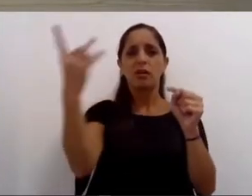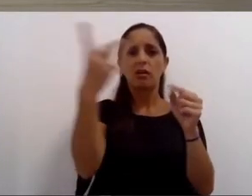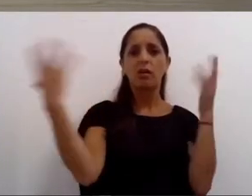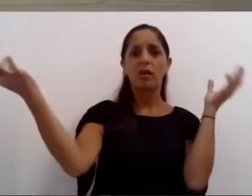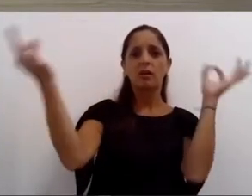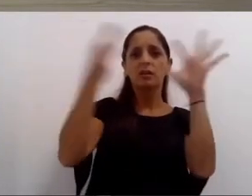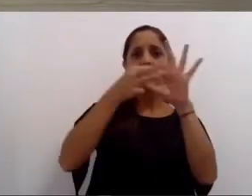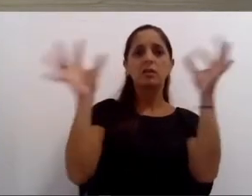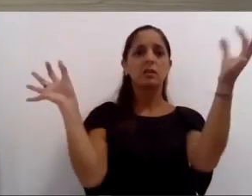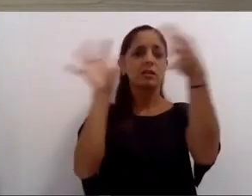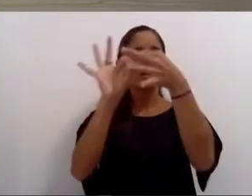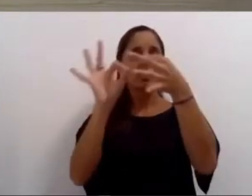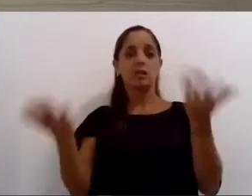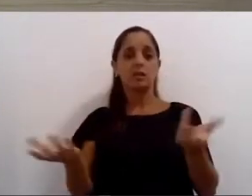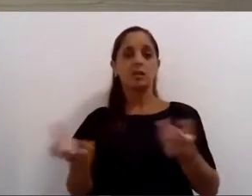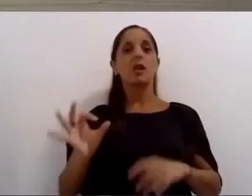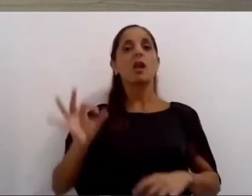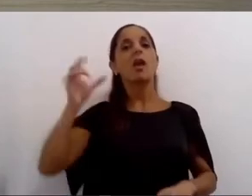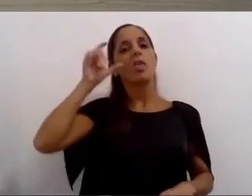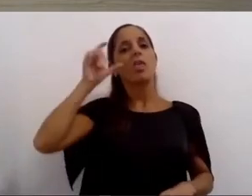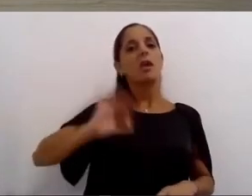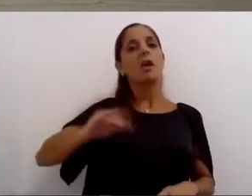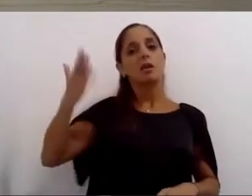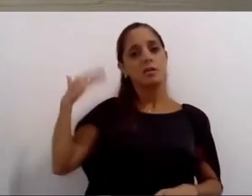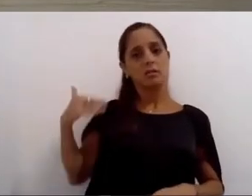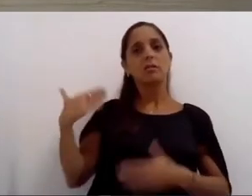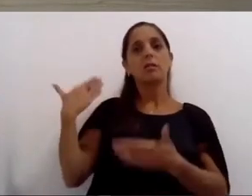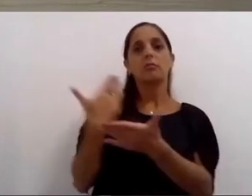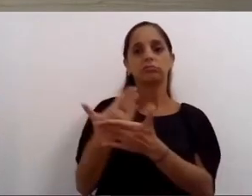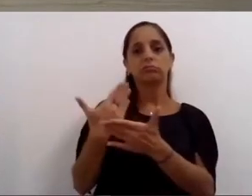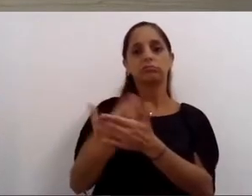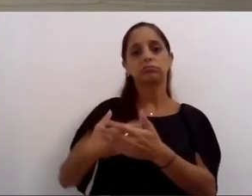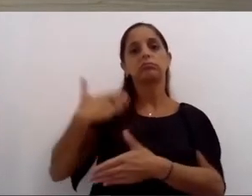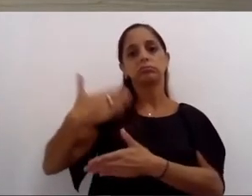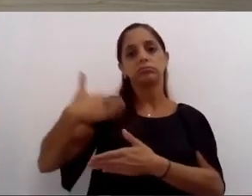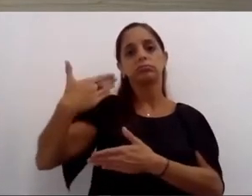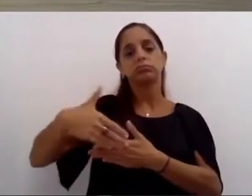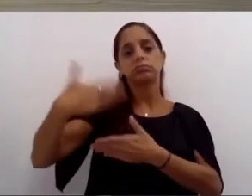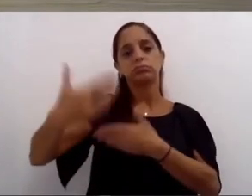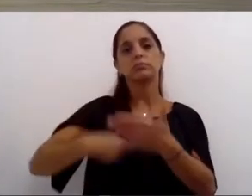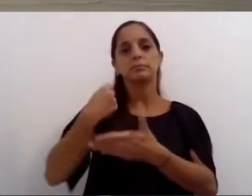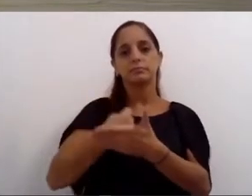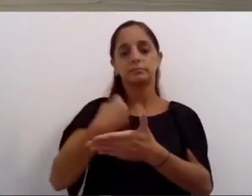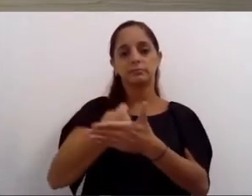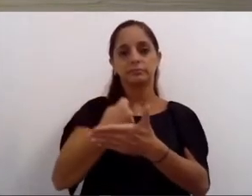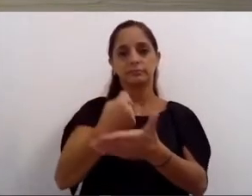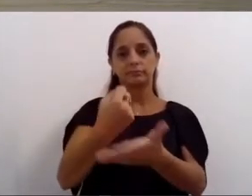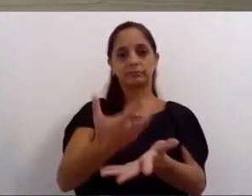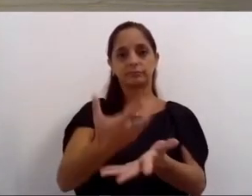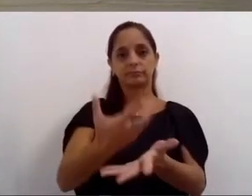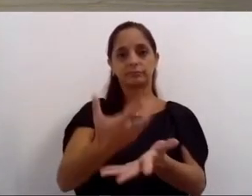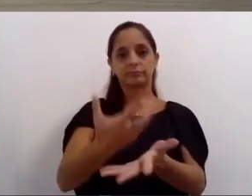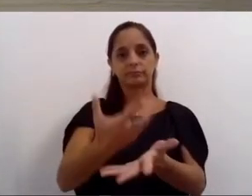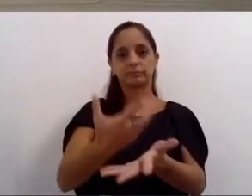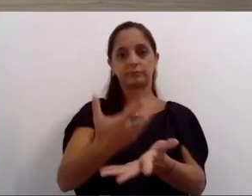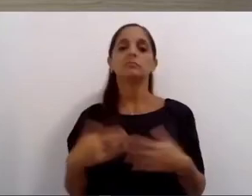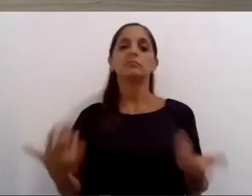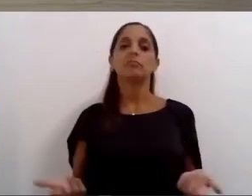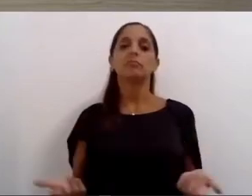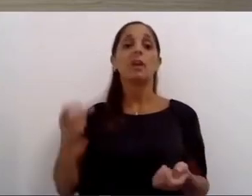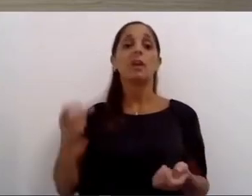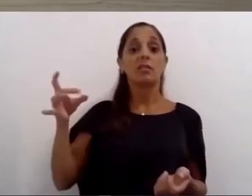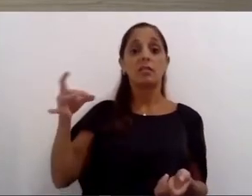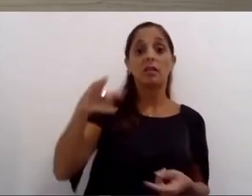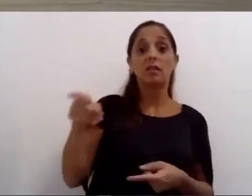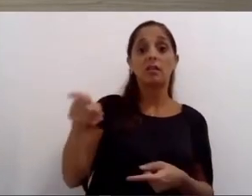hace más de 10 años cuando propusimos su reactivación en la provincia y planteamos el reclamo ante Nación el tren es el medio de transporte más